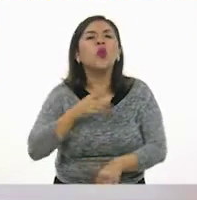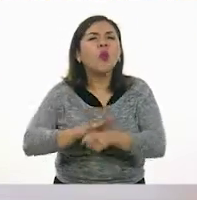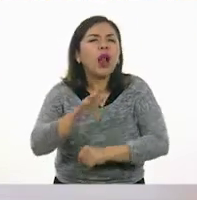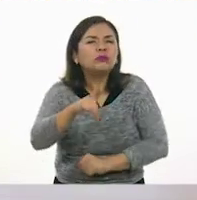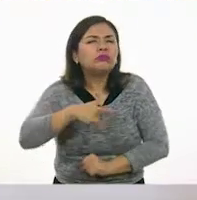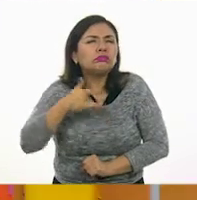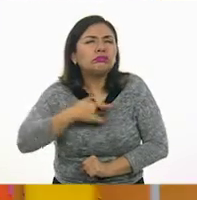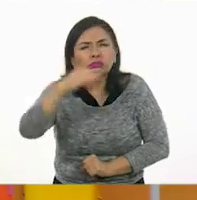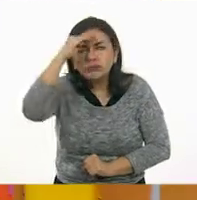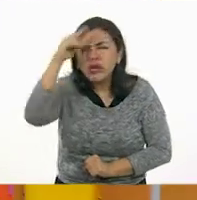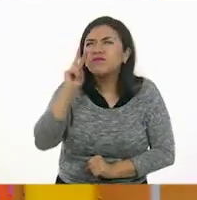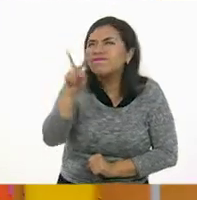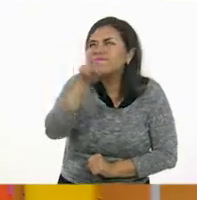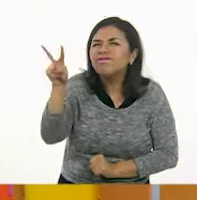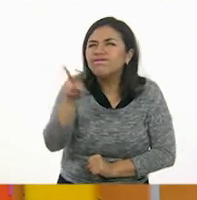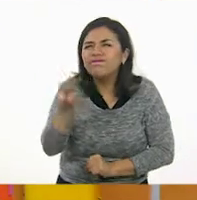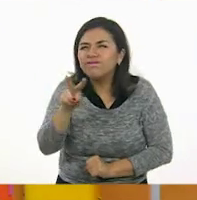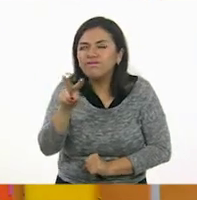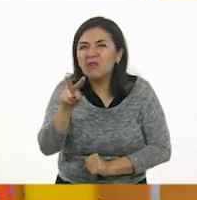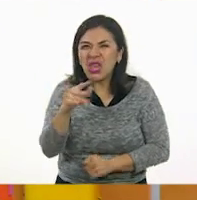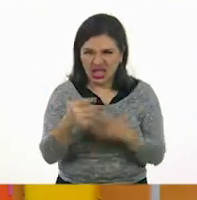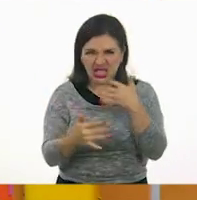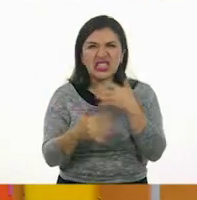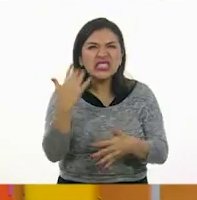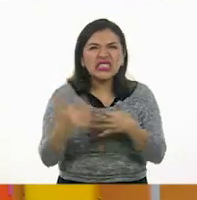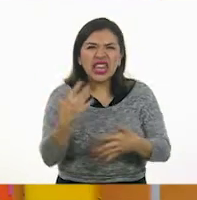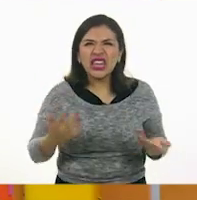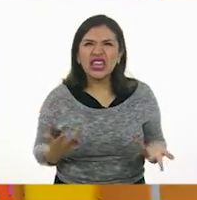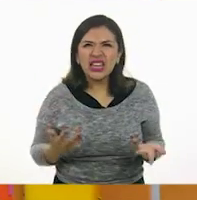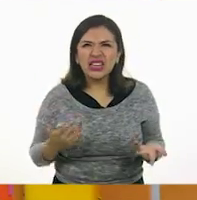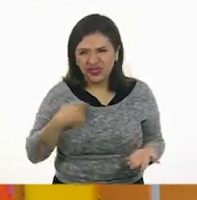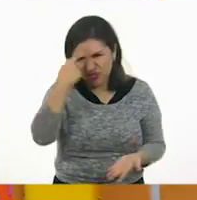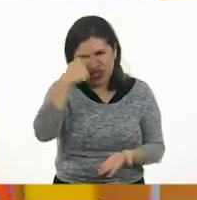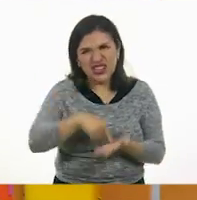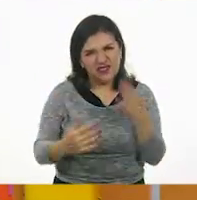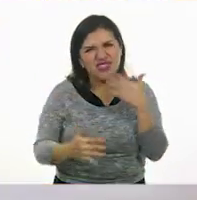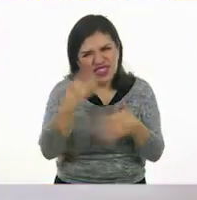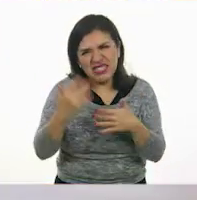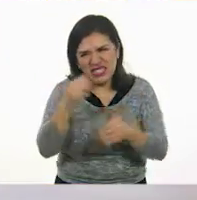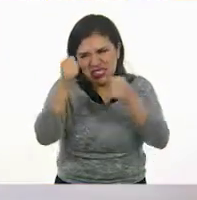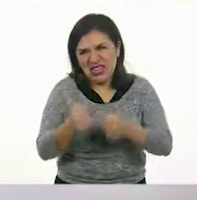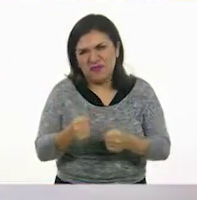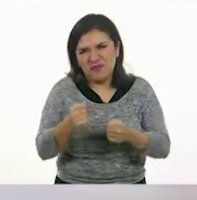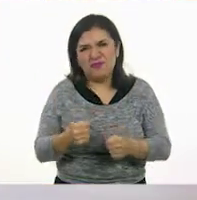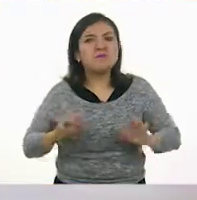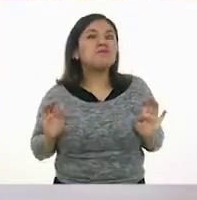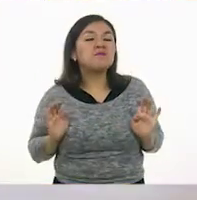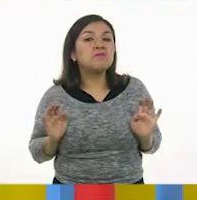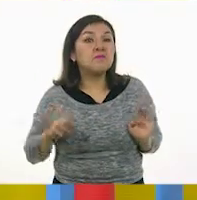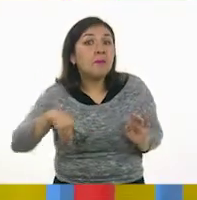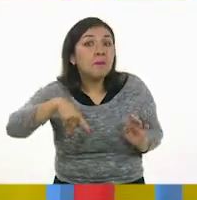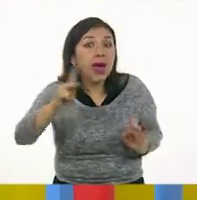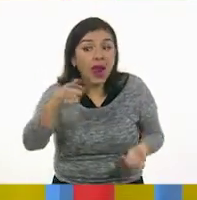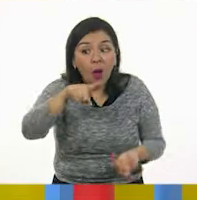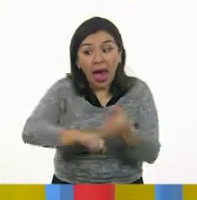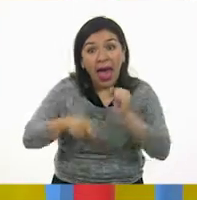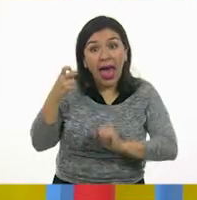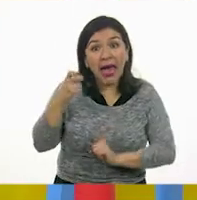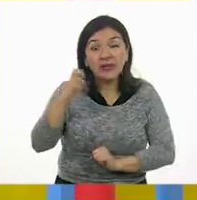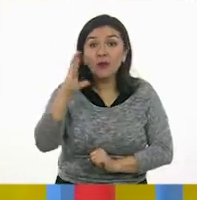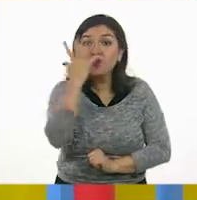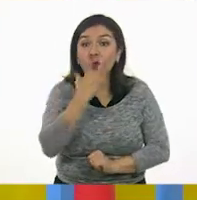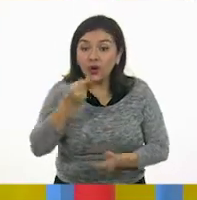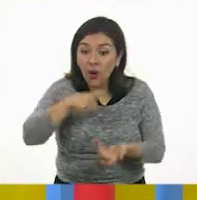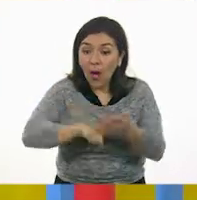diría que tiene... ¿15? ¿15? ¿Les gusta ese número? A ver, veamos. Pero lo bonito de